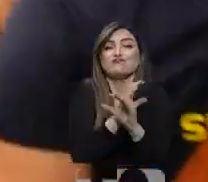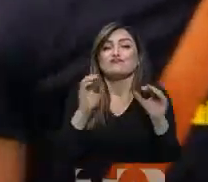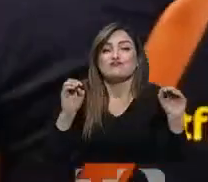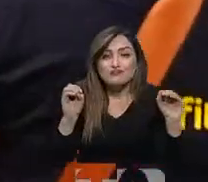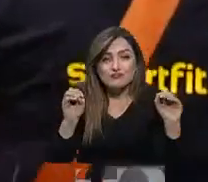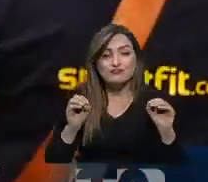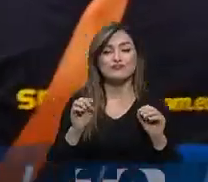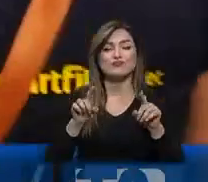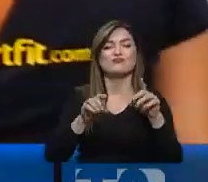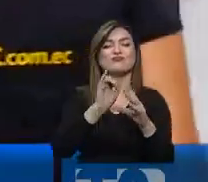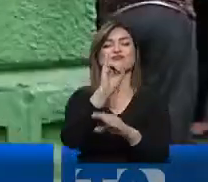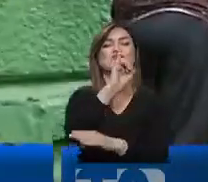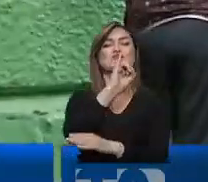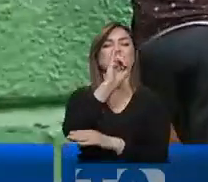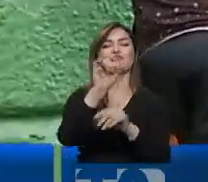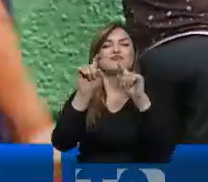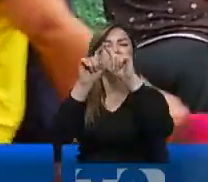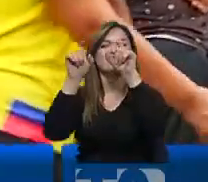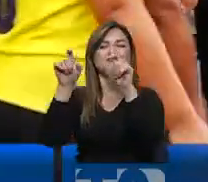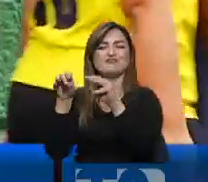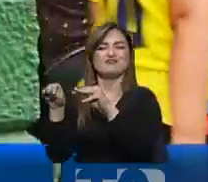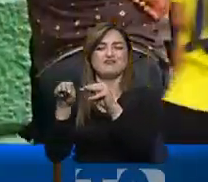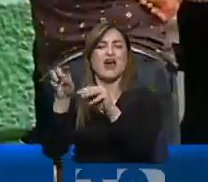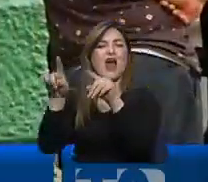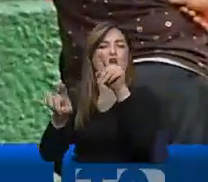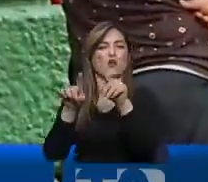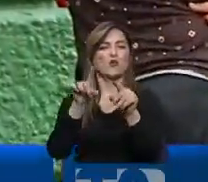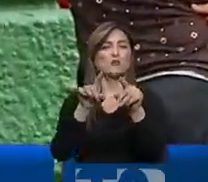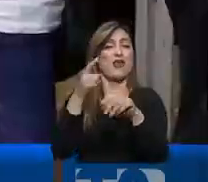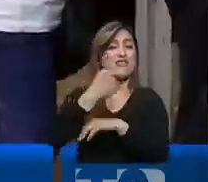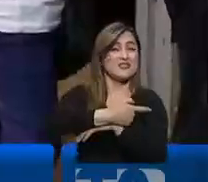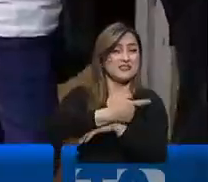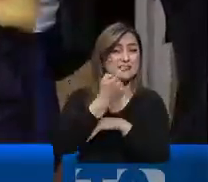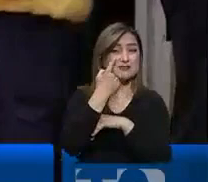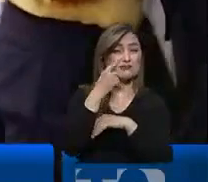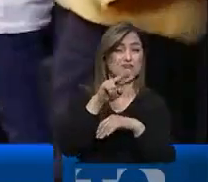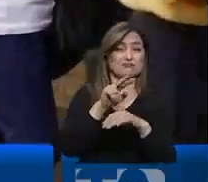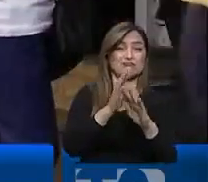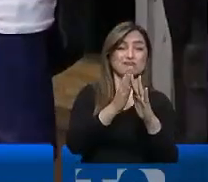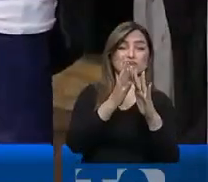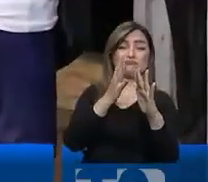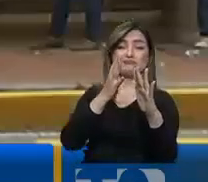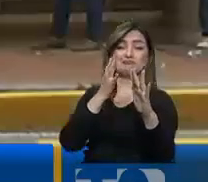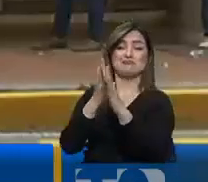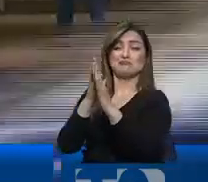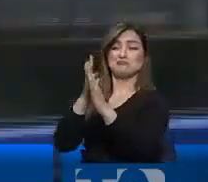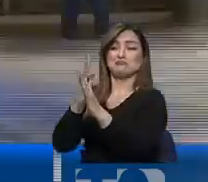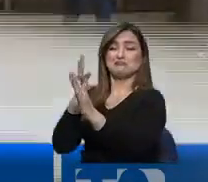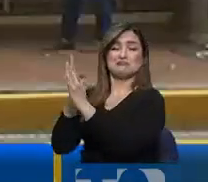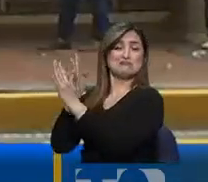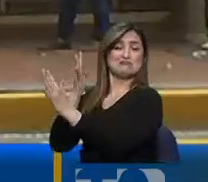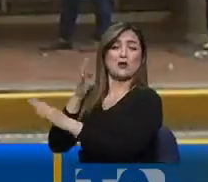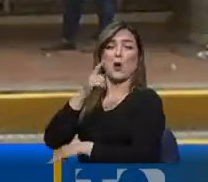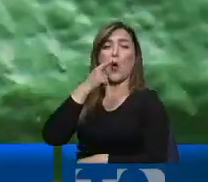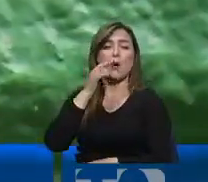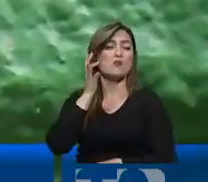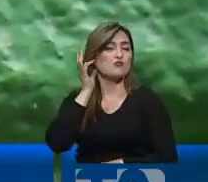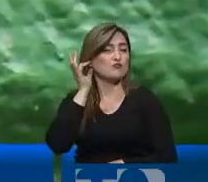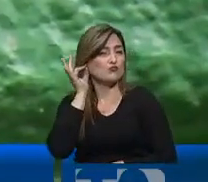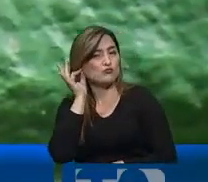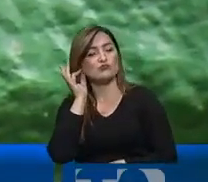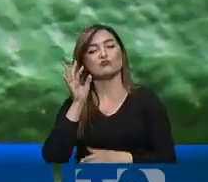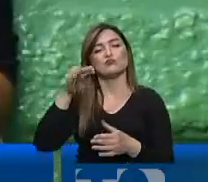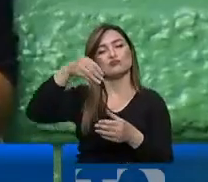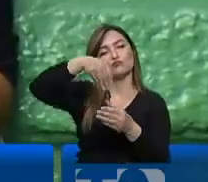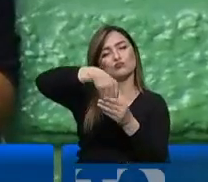los exteriores de ciertas industrias, empresas, cadenas de supermercados, diariamente se forman largas filas de hombres y mujeres con sobres o